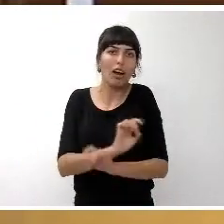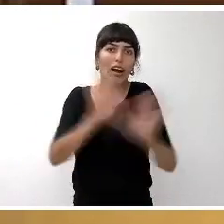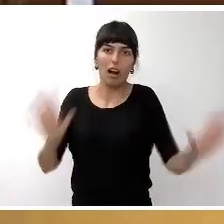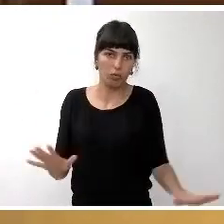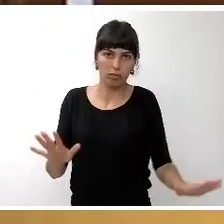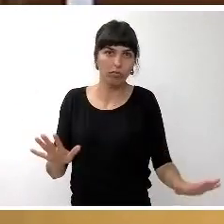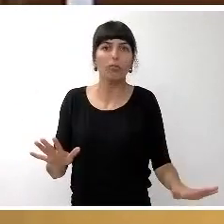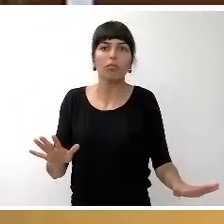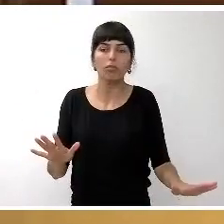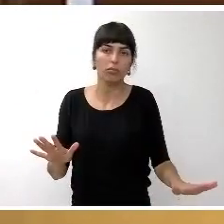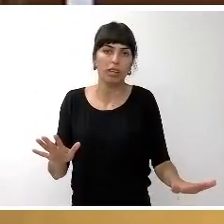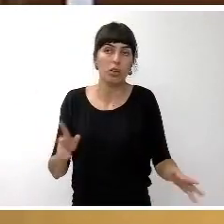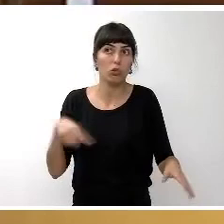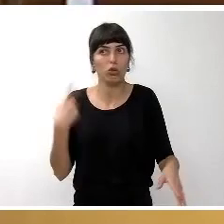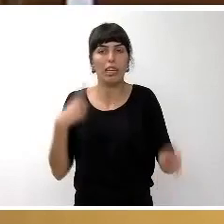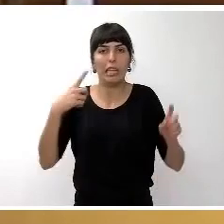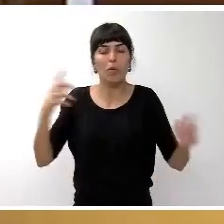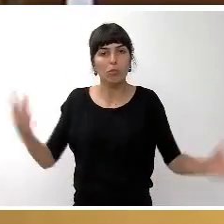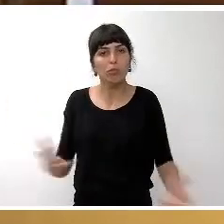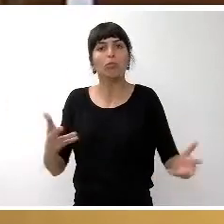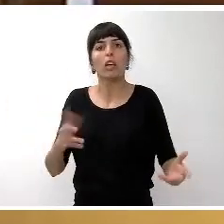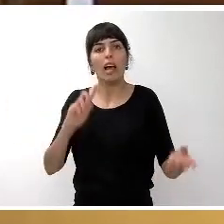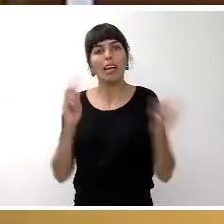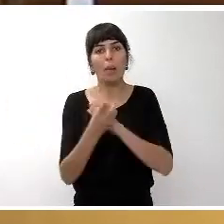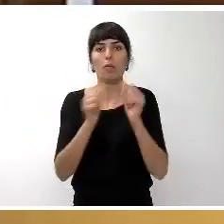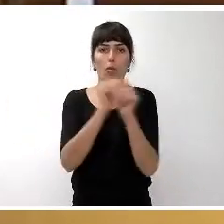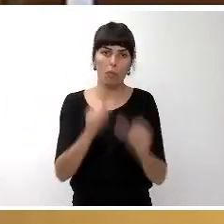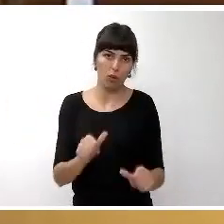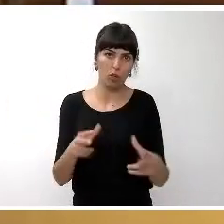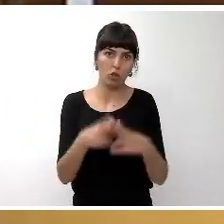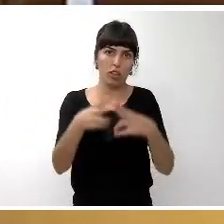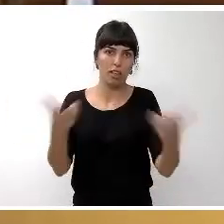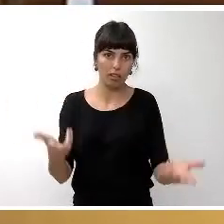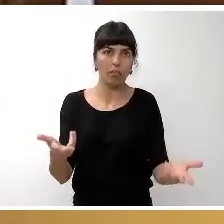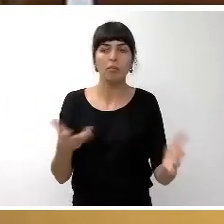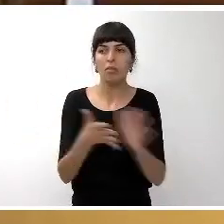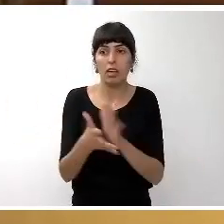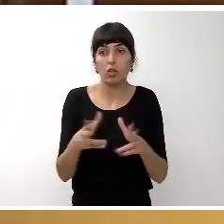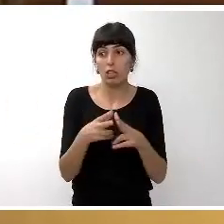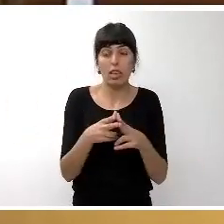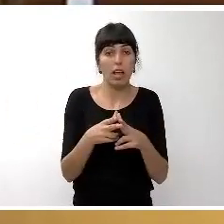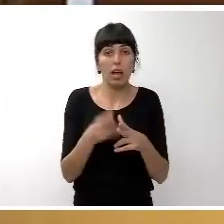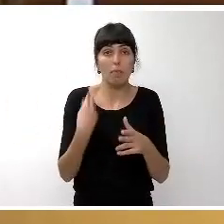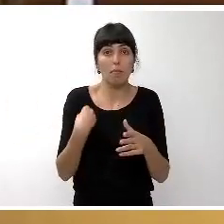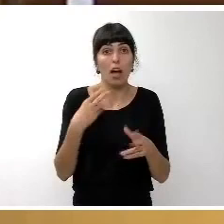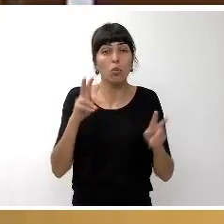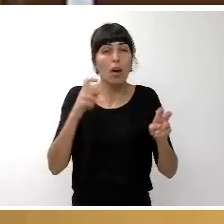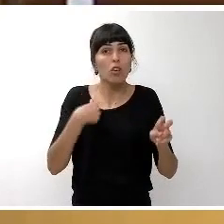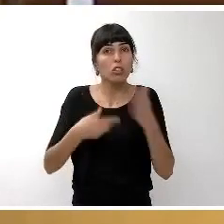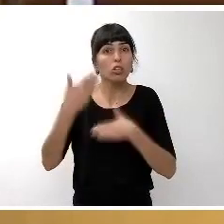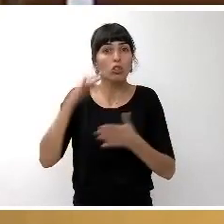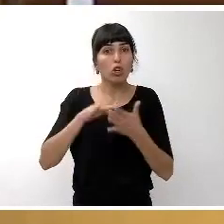que estamos generando para intentar cambiar este modelo, esa sociedad nueva que yo mencionaba en mi toma de posesión,